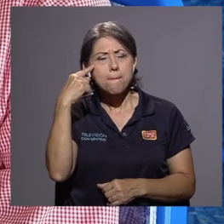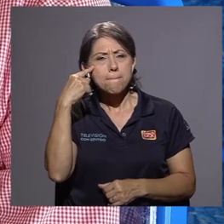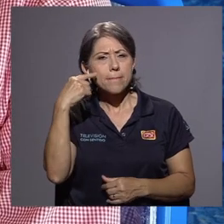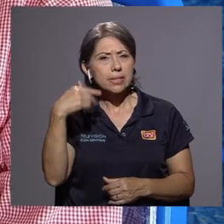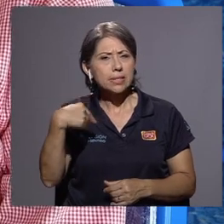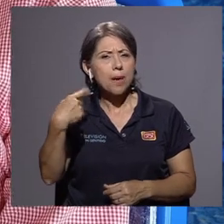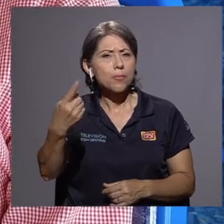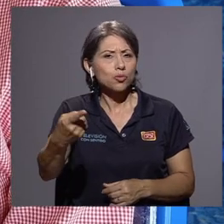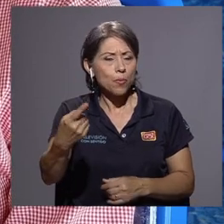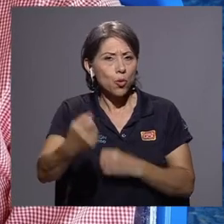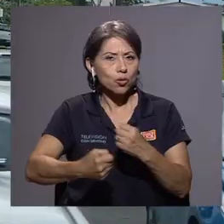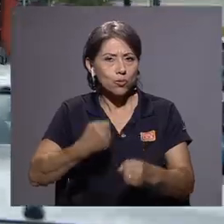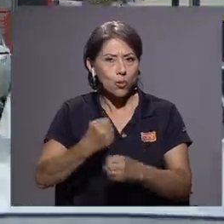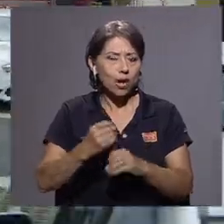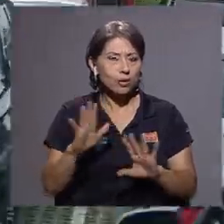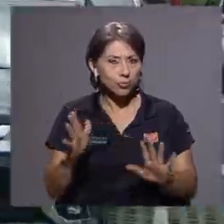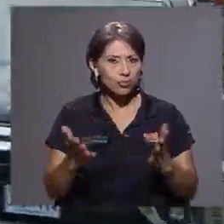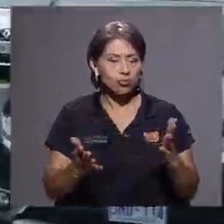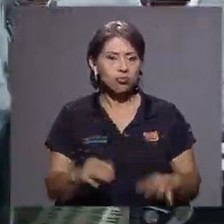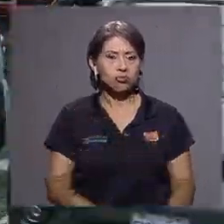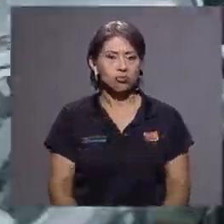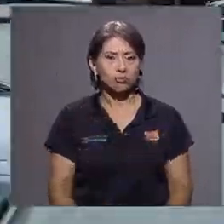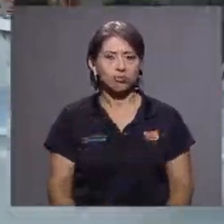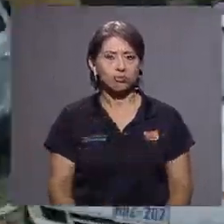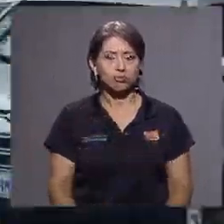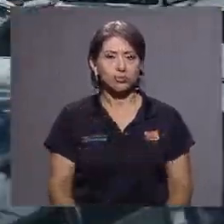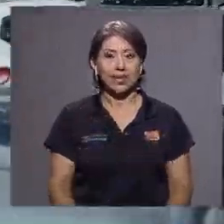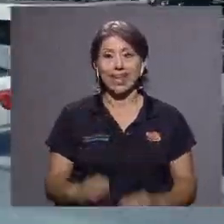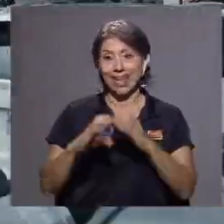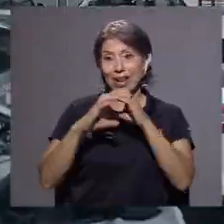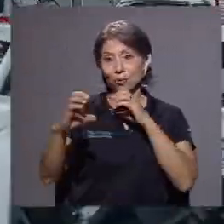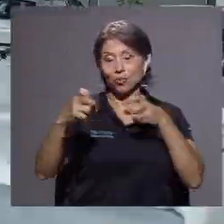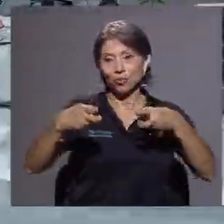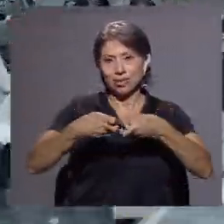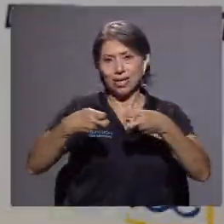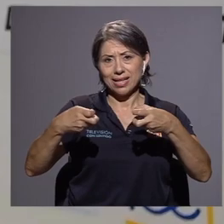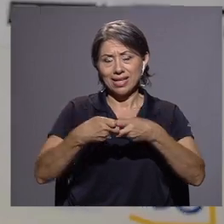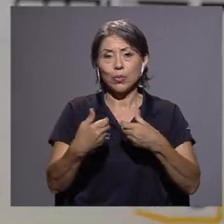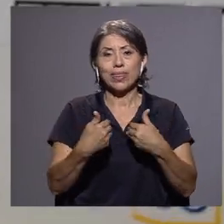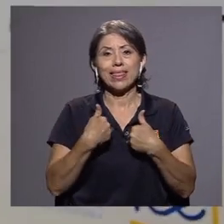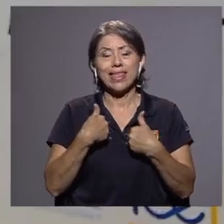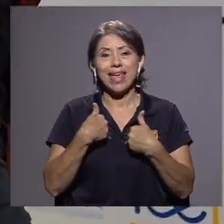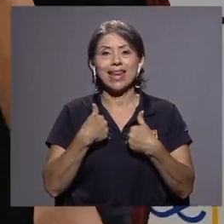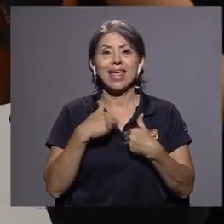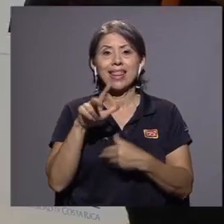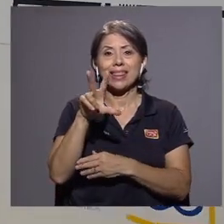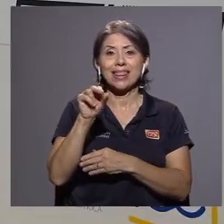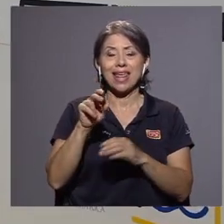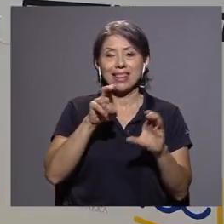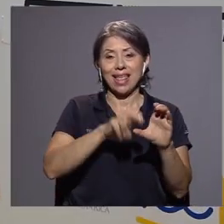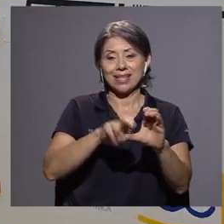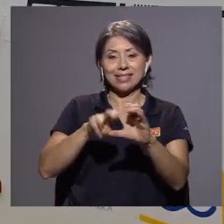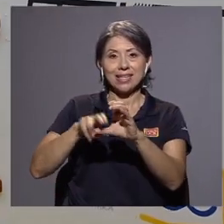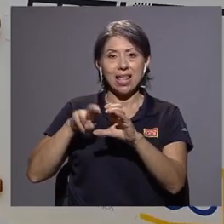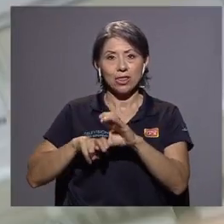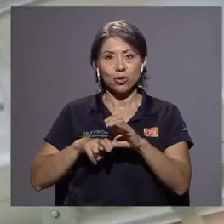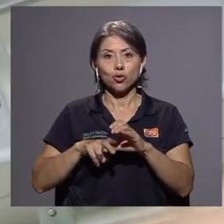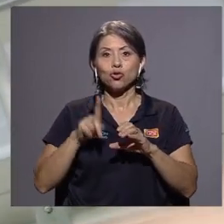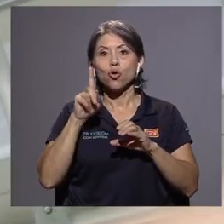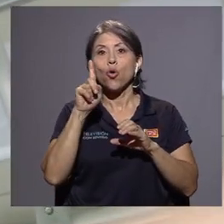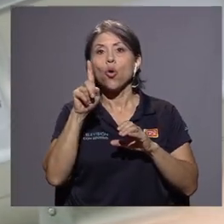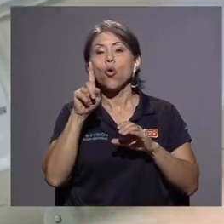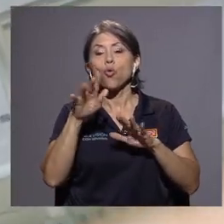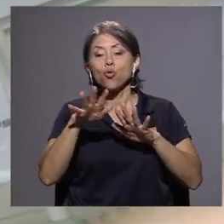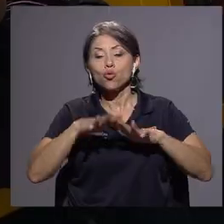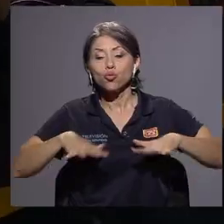para el próximo año. El autobús eléctrico cuenta con 30 asientos, un espacio